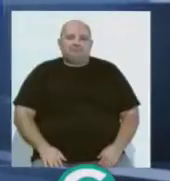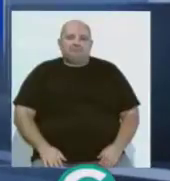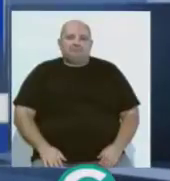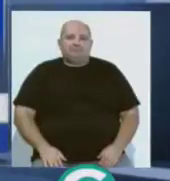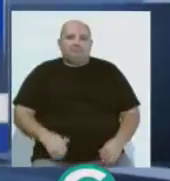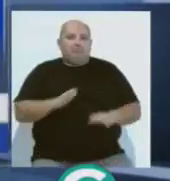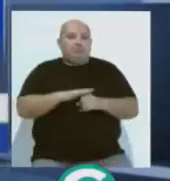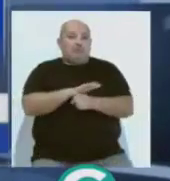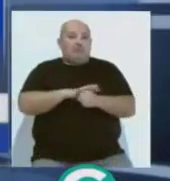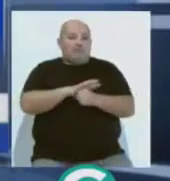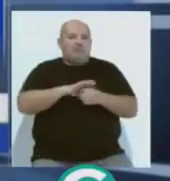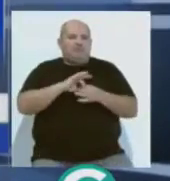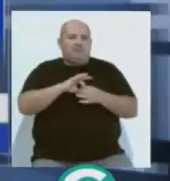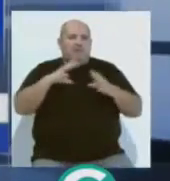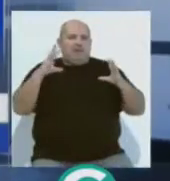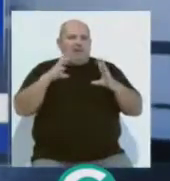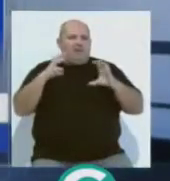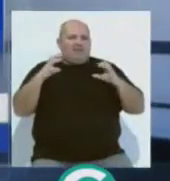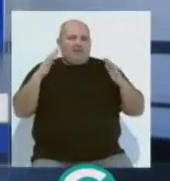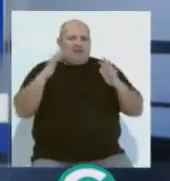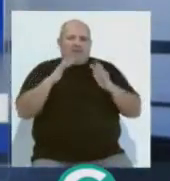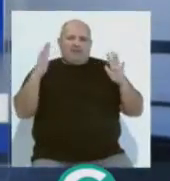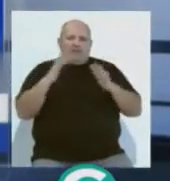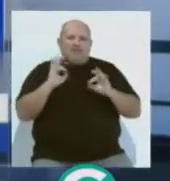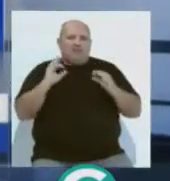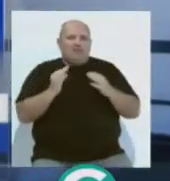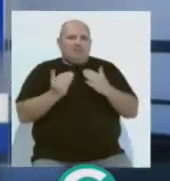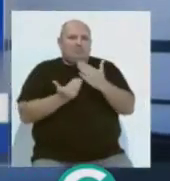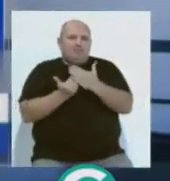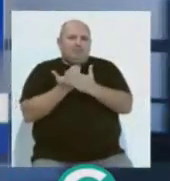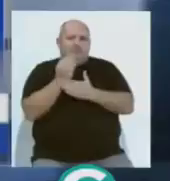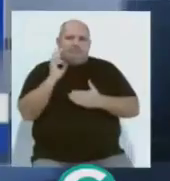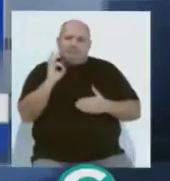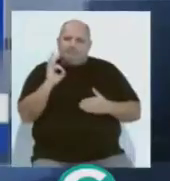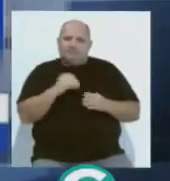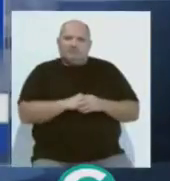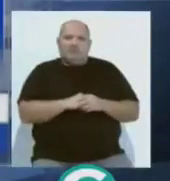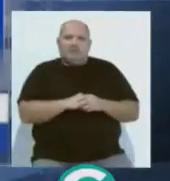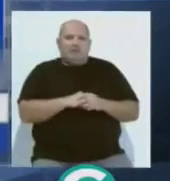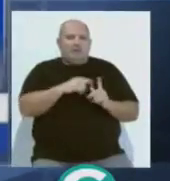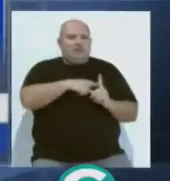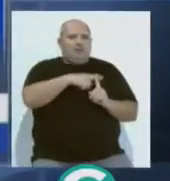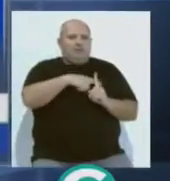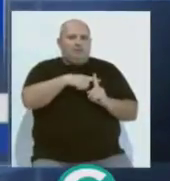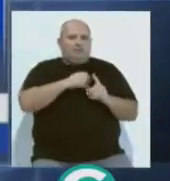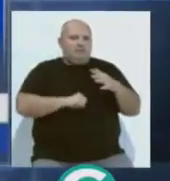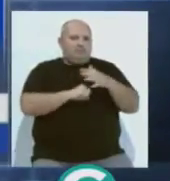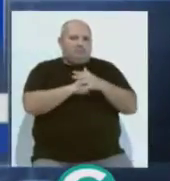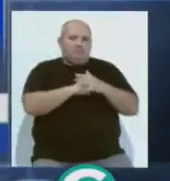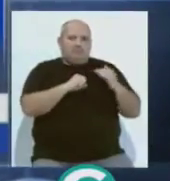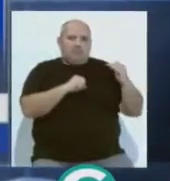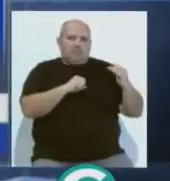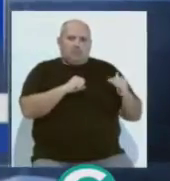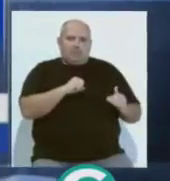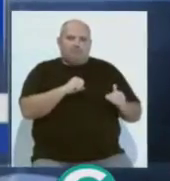Para la provincia se esperan bancos de nieblas en el estrecho, más probables a primeras horas del día. Las temperaturas máximas en